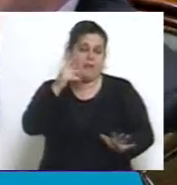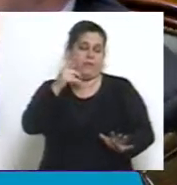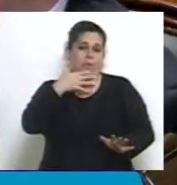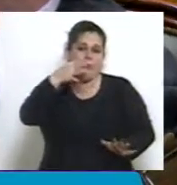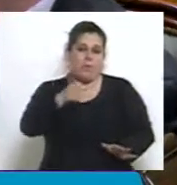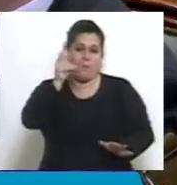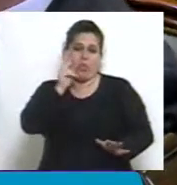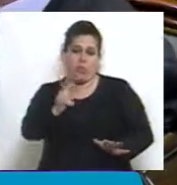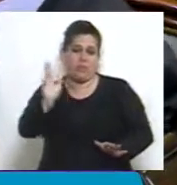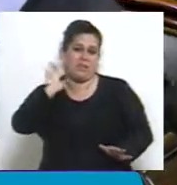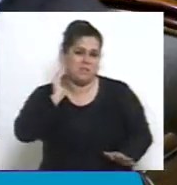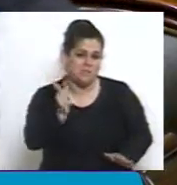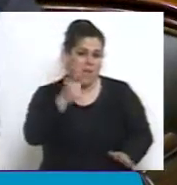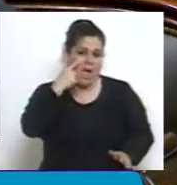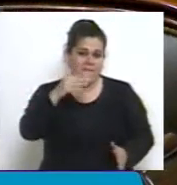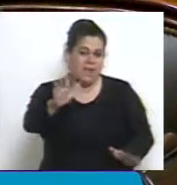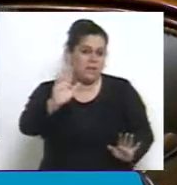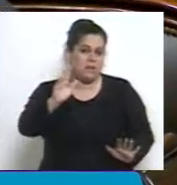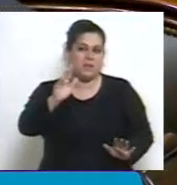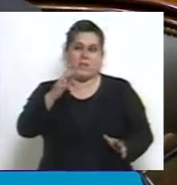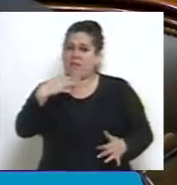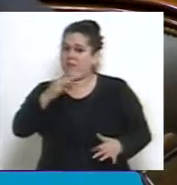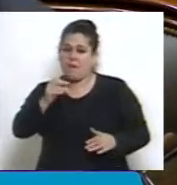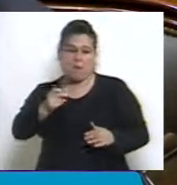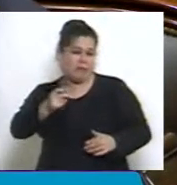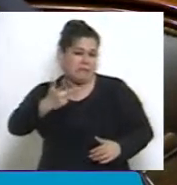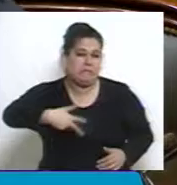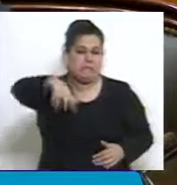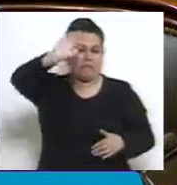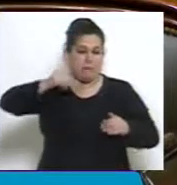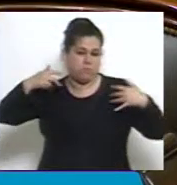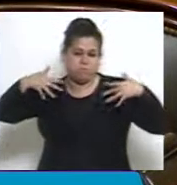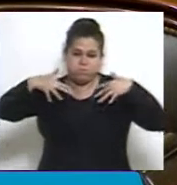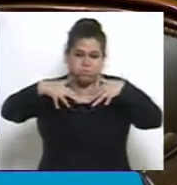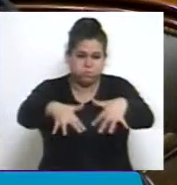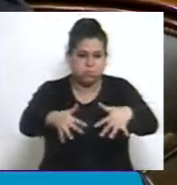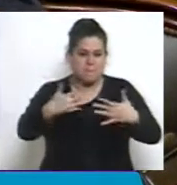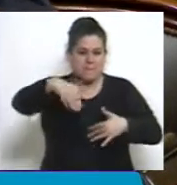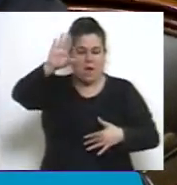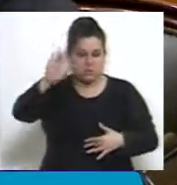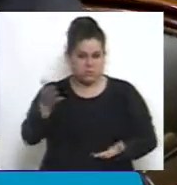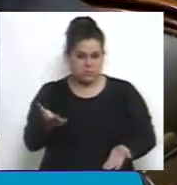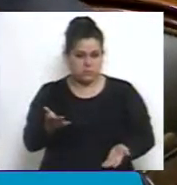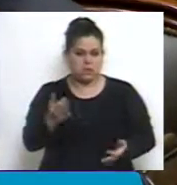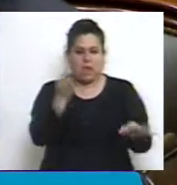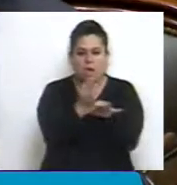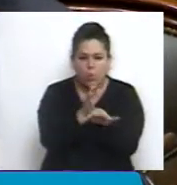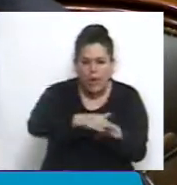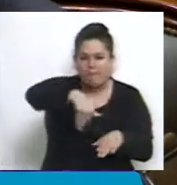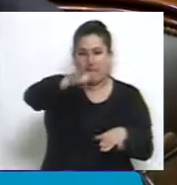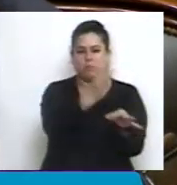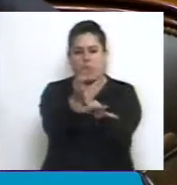debimos cumplir en el 2010, deberíamos triplicar la cantidad de cobertura, la cantidad de escuelas con jornada